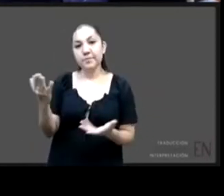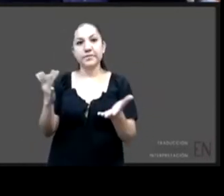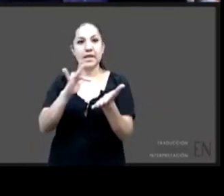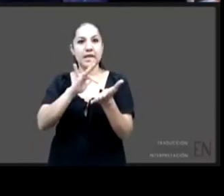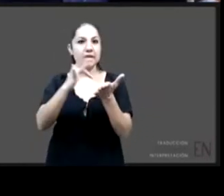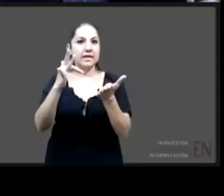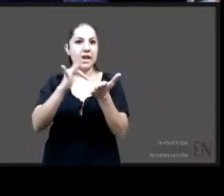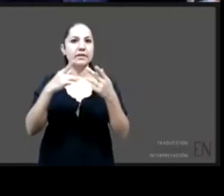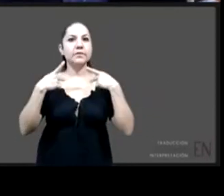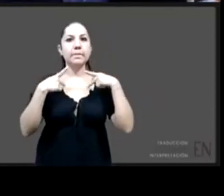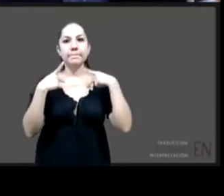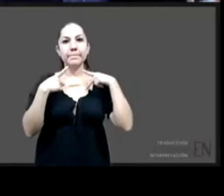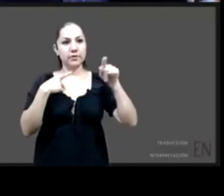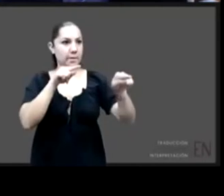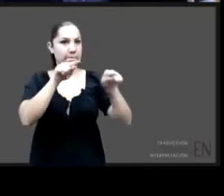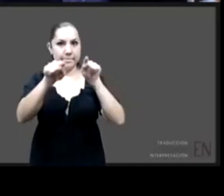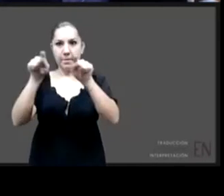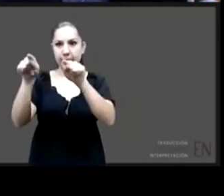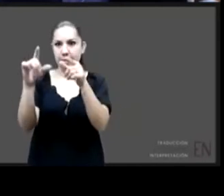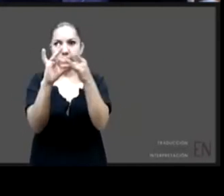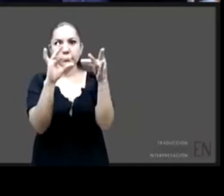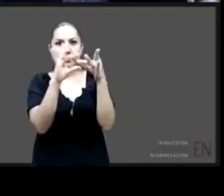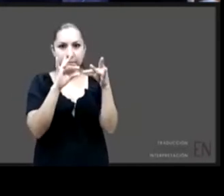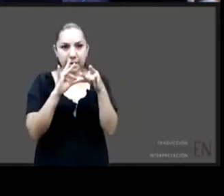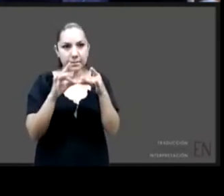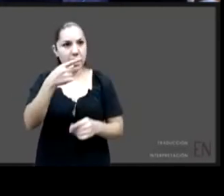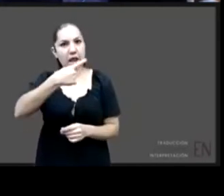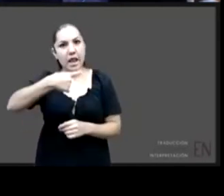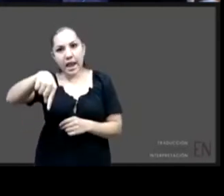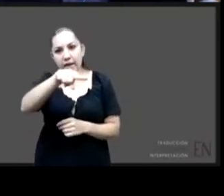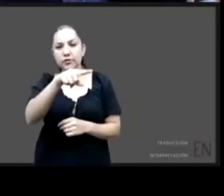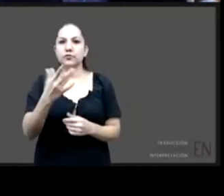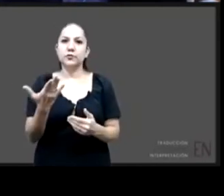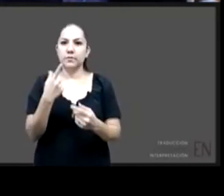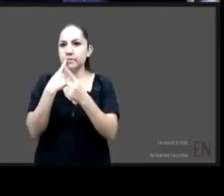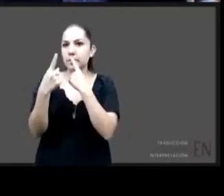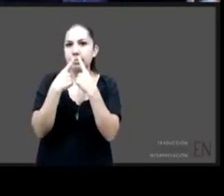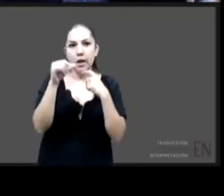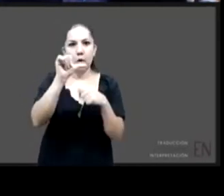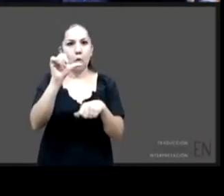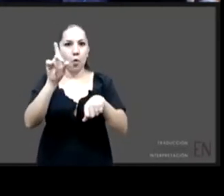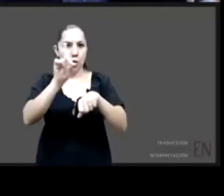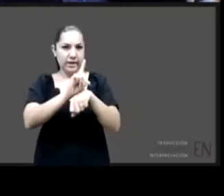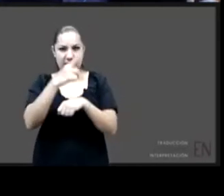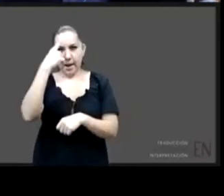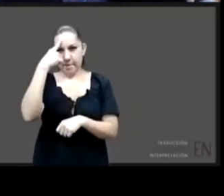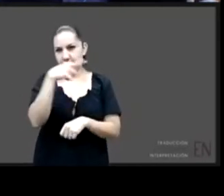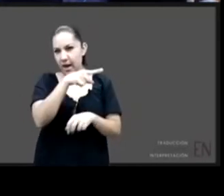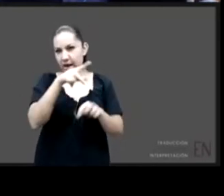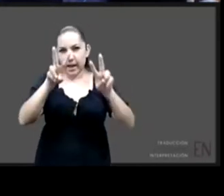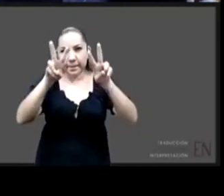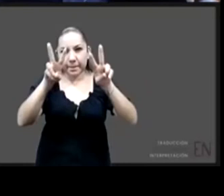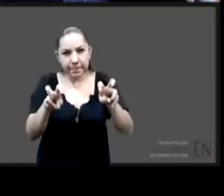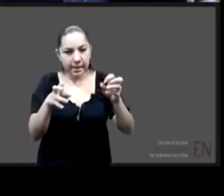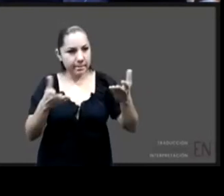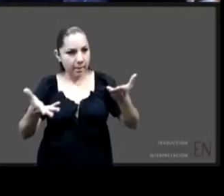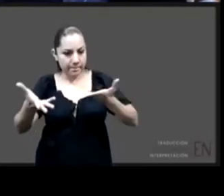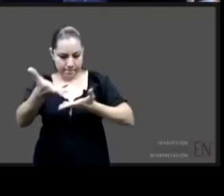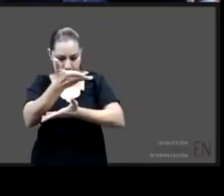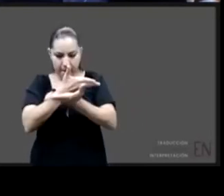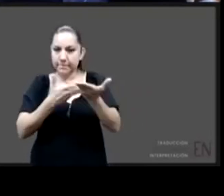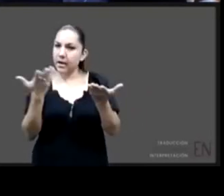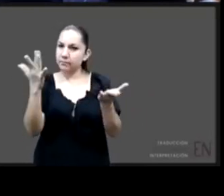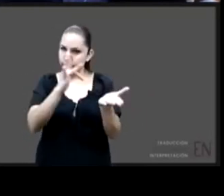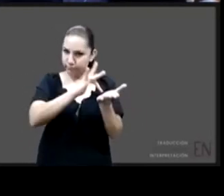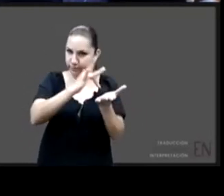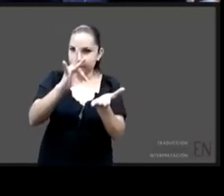compartir este rato importante de exposición para tratar este tema complejo. primer lugar quisiera